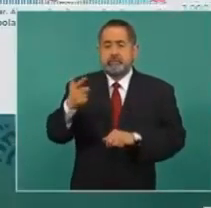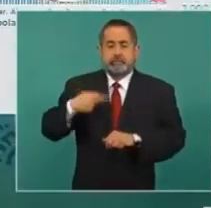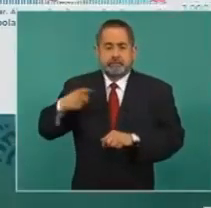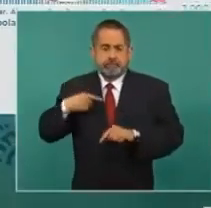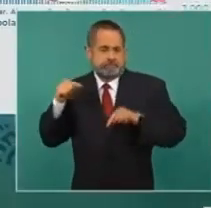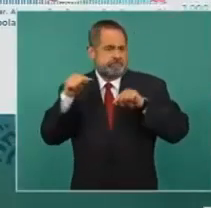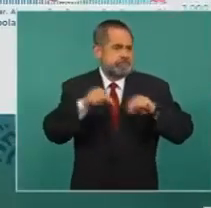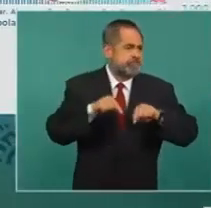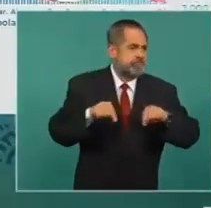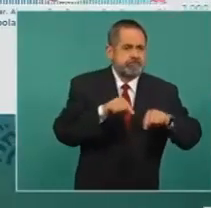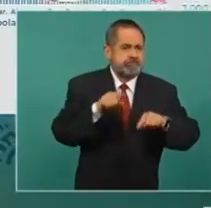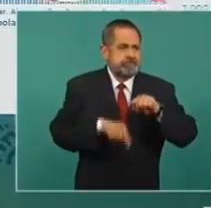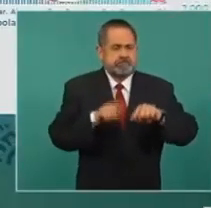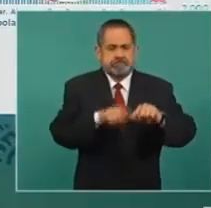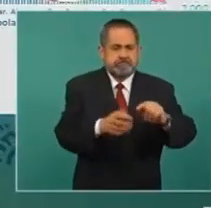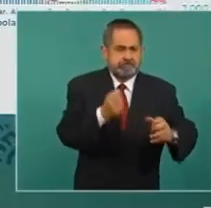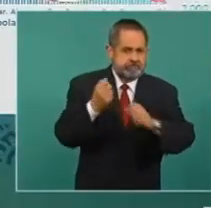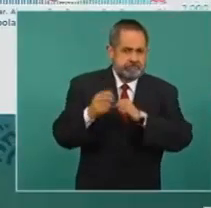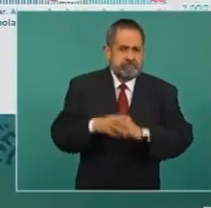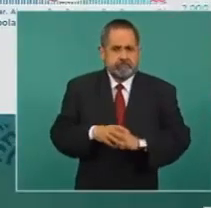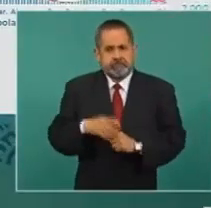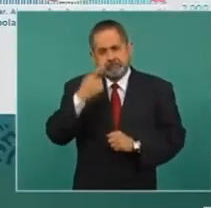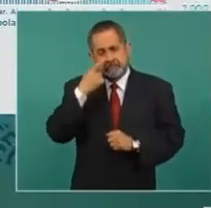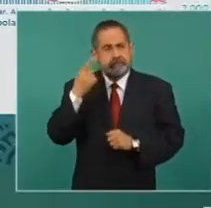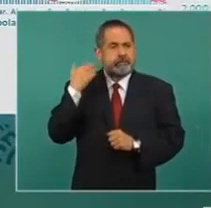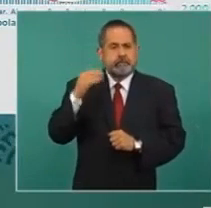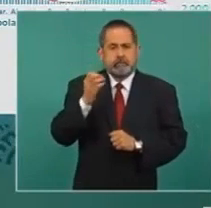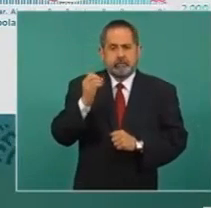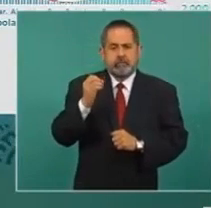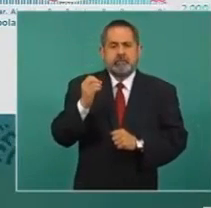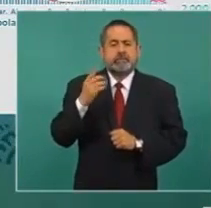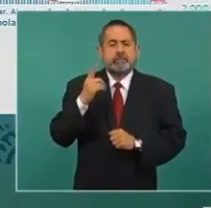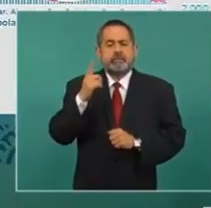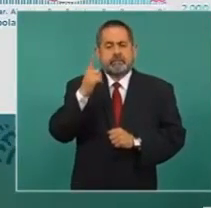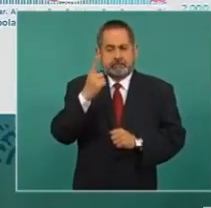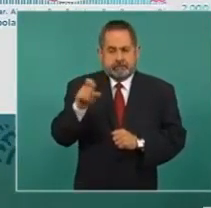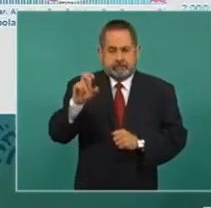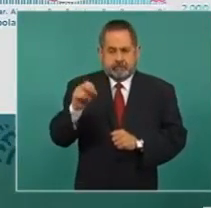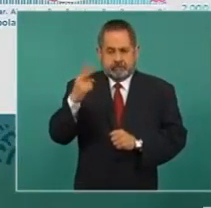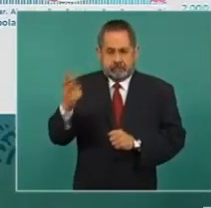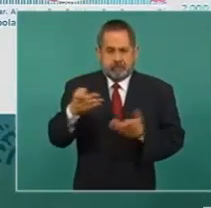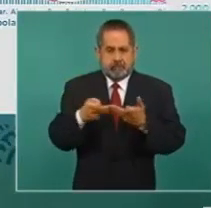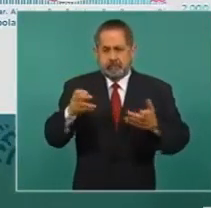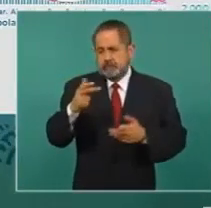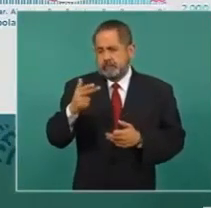en el periodo se tiene en octubre 102 hectáreas erradicadas.